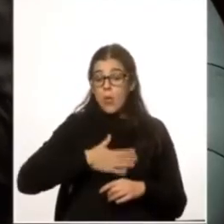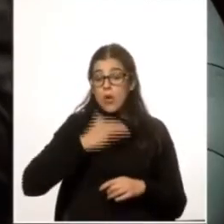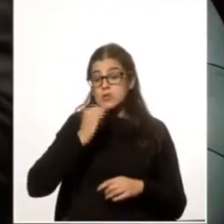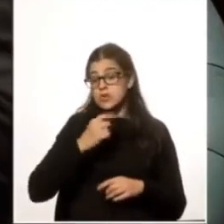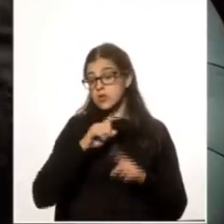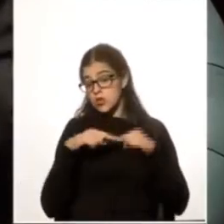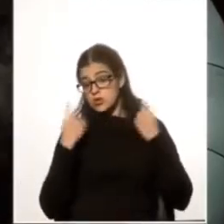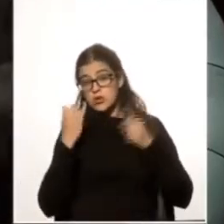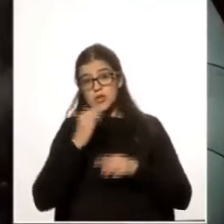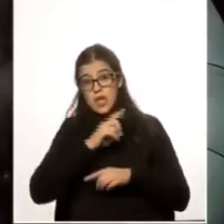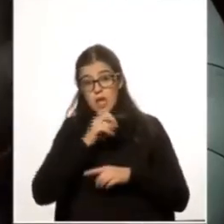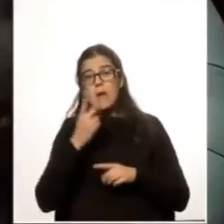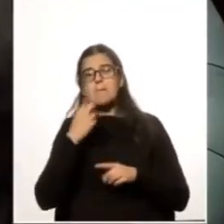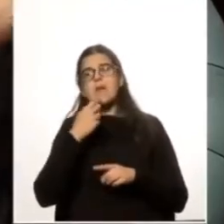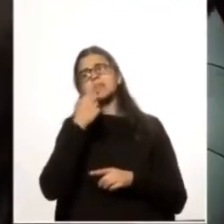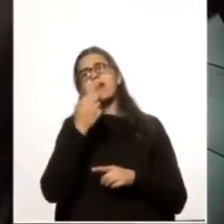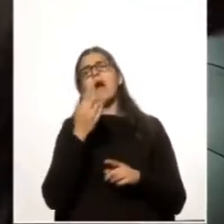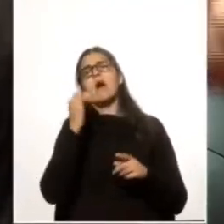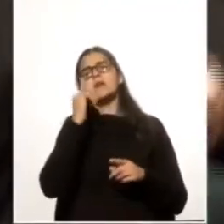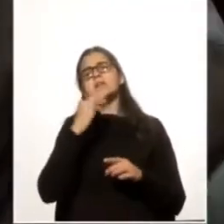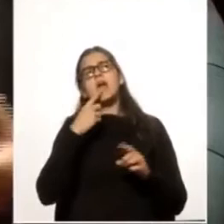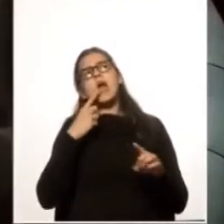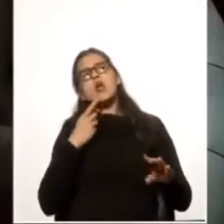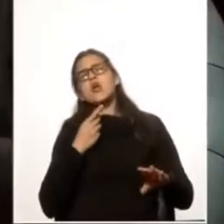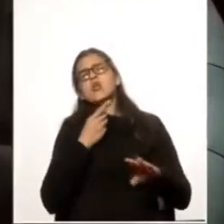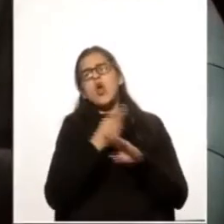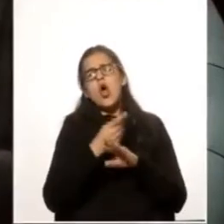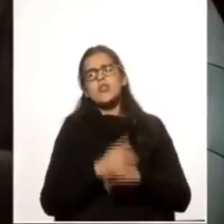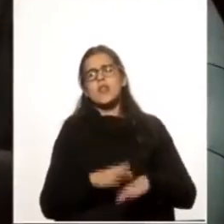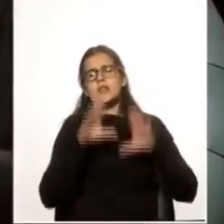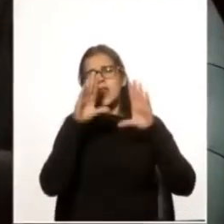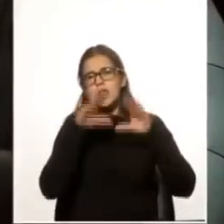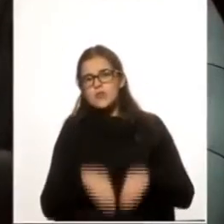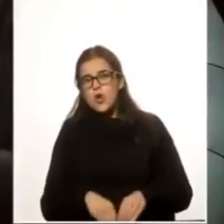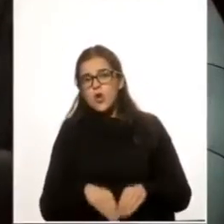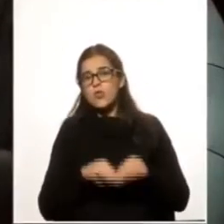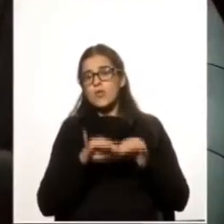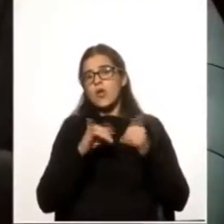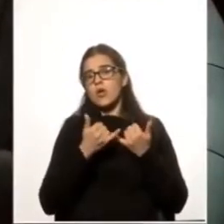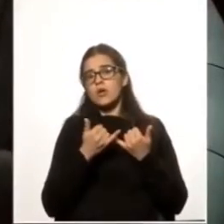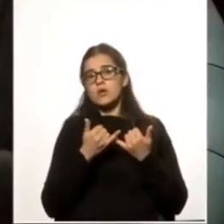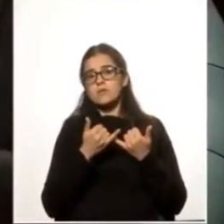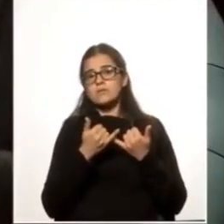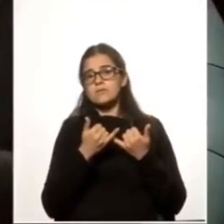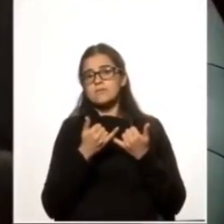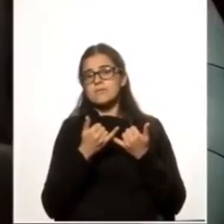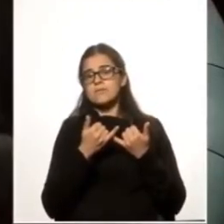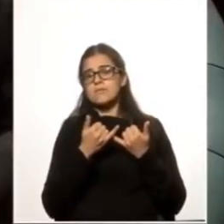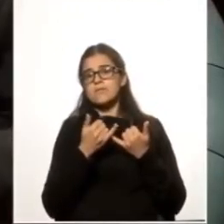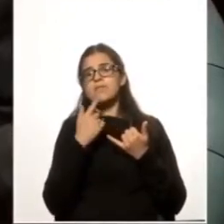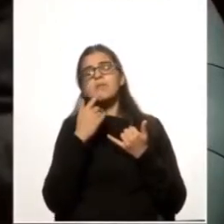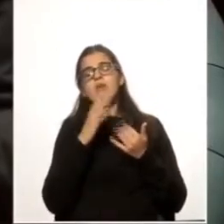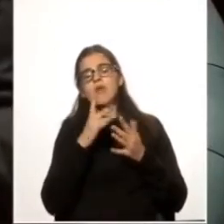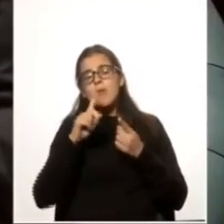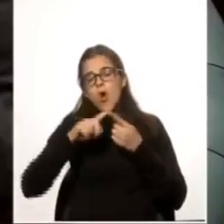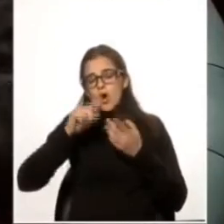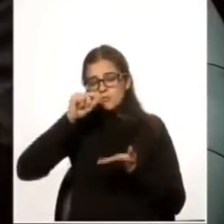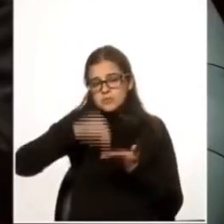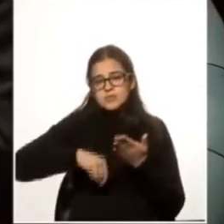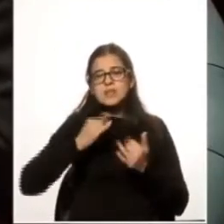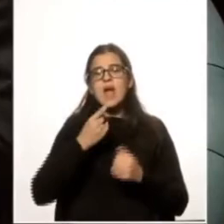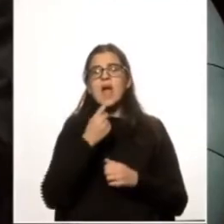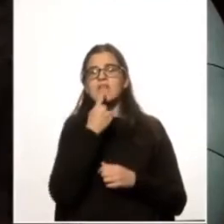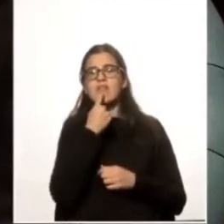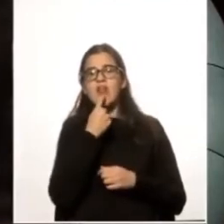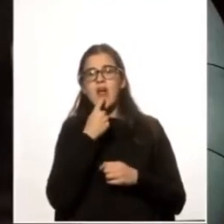o no, pero no se diga ah, estuvimos en contra de todo lo que es el tratado con Finlandia. No,